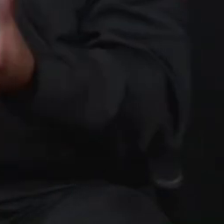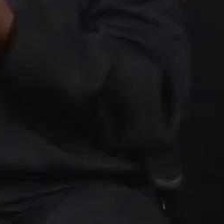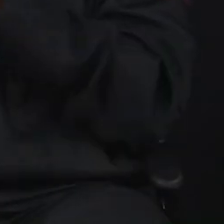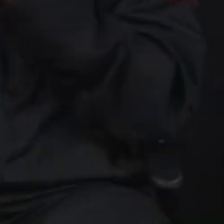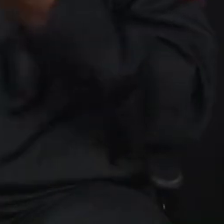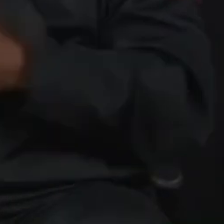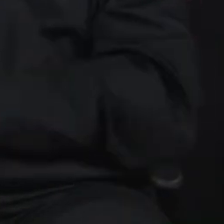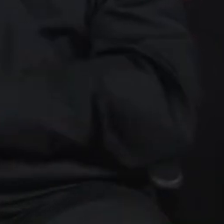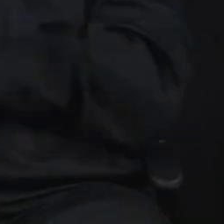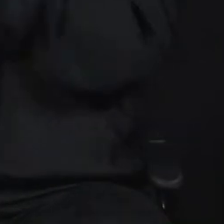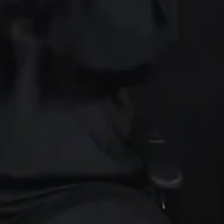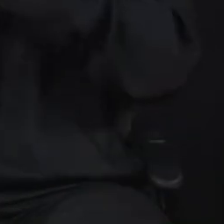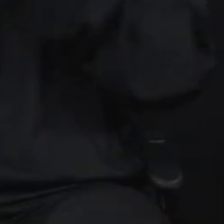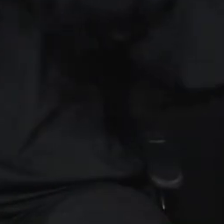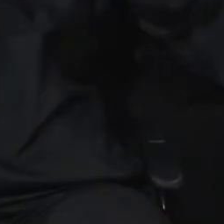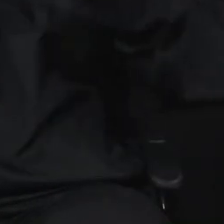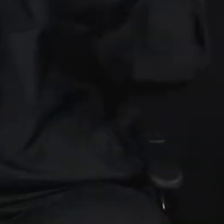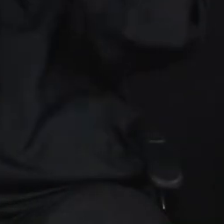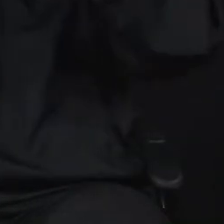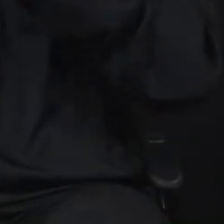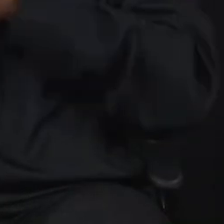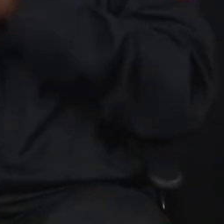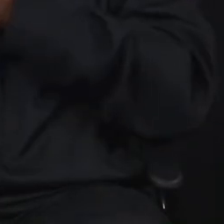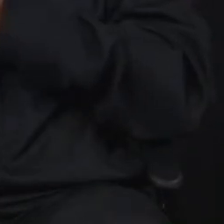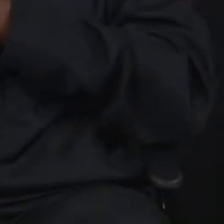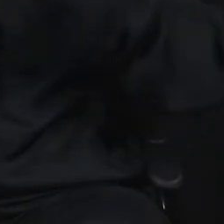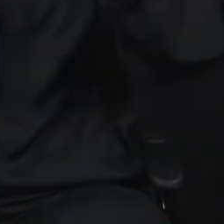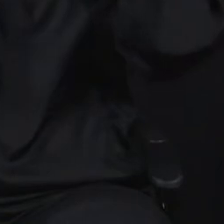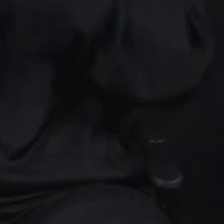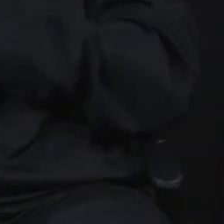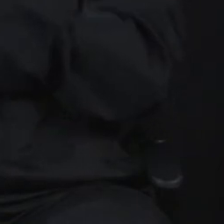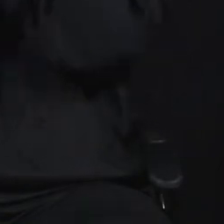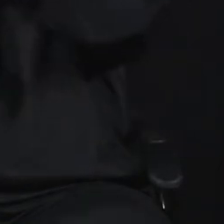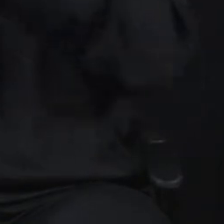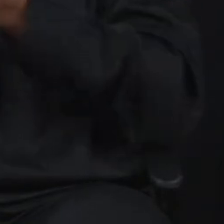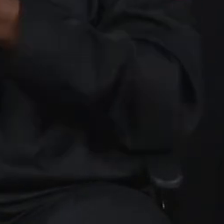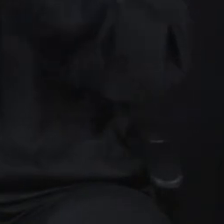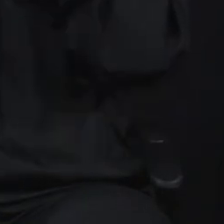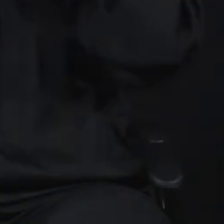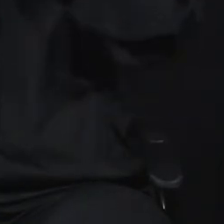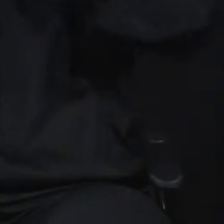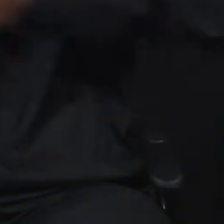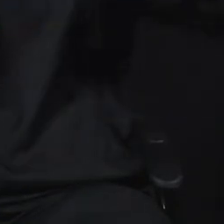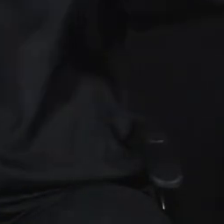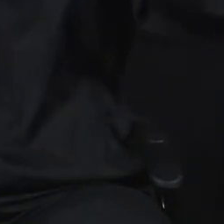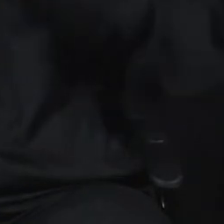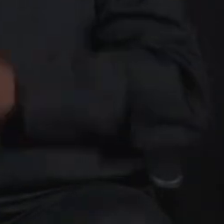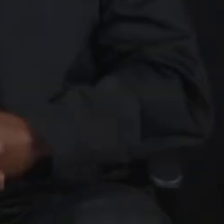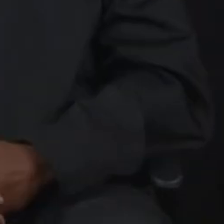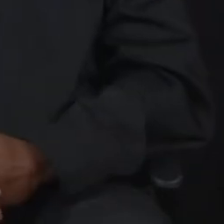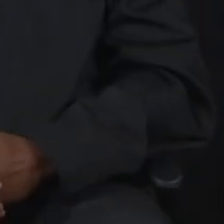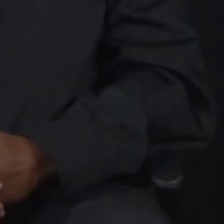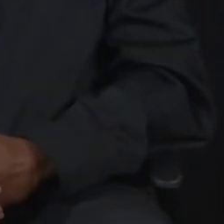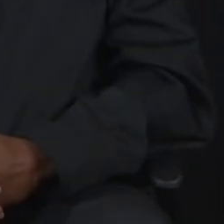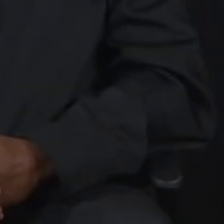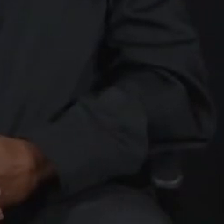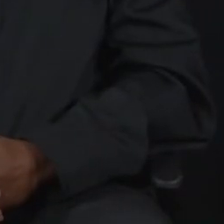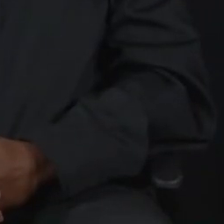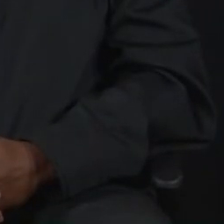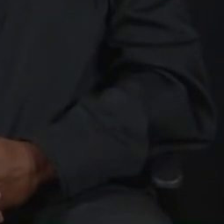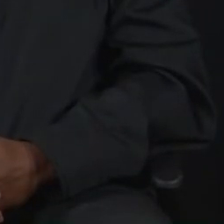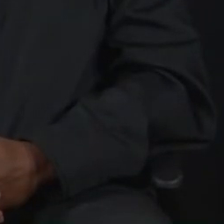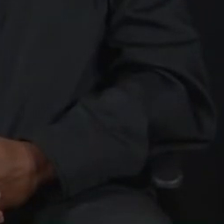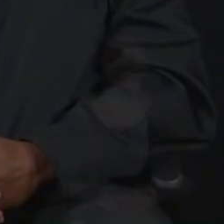tiene un diccionario oficial de lengua de señas, de hecho ya estamos celebrando el quinto aniversario del lanzamiento de este diccionario oficial de lengua de señas.